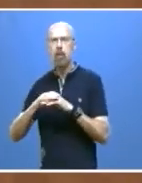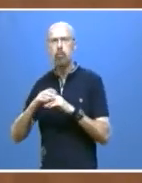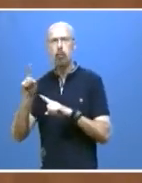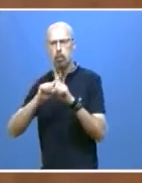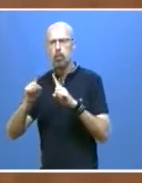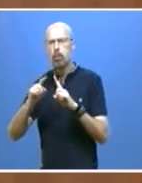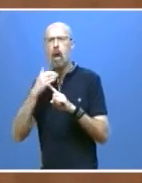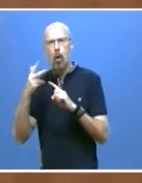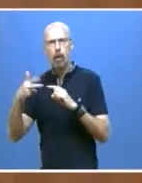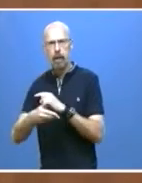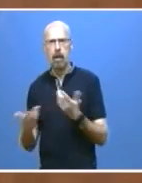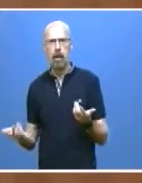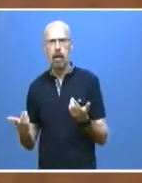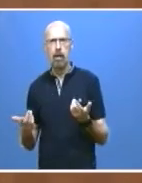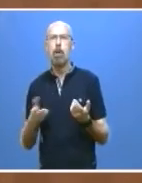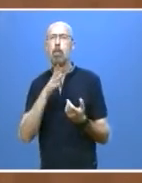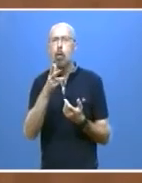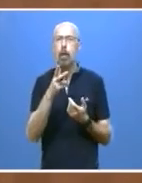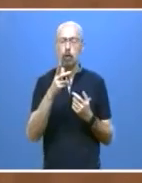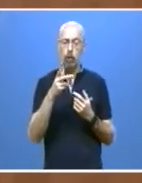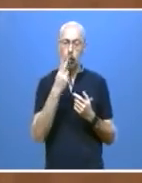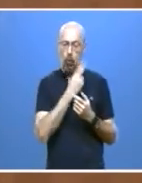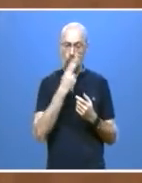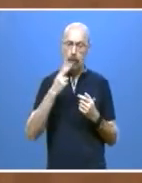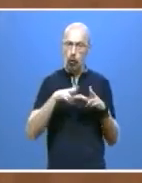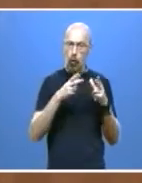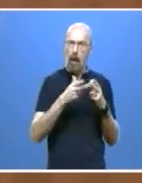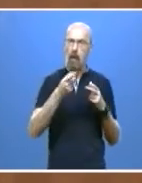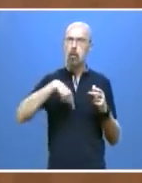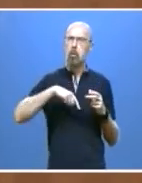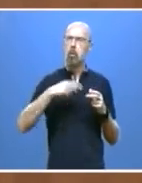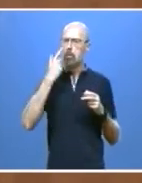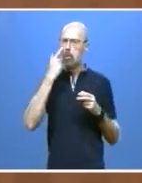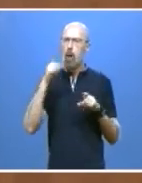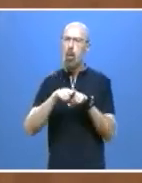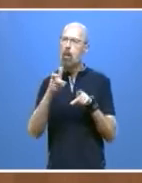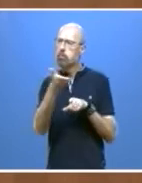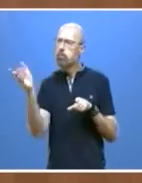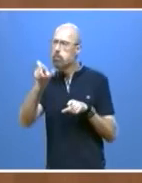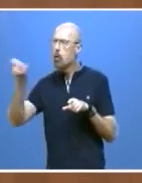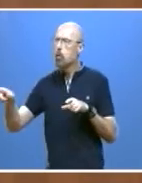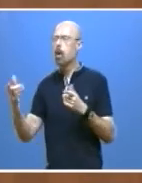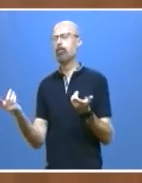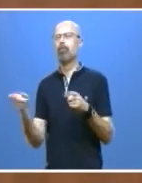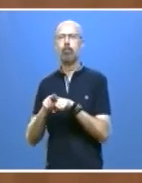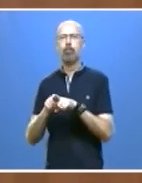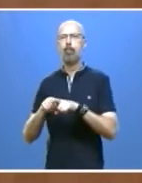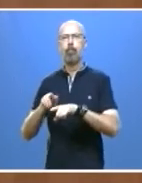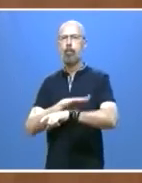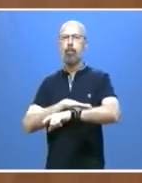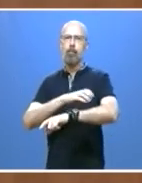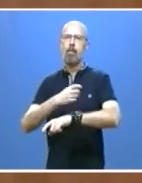compromiso social se han reforzado nuestros sentimientos como nación. Frente a quienes la consideran